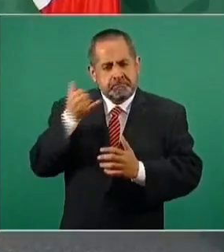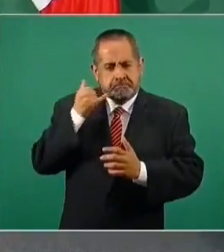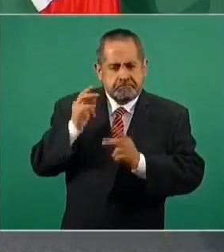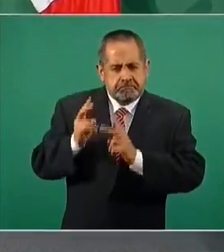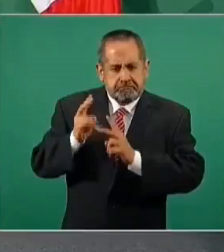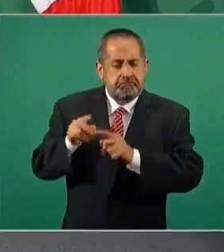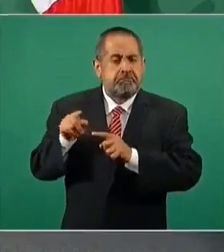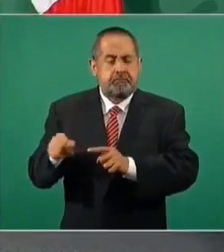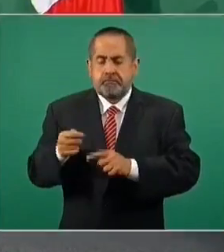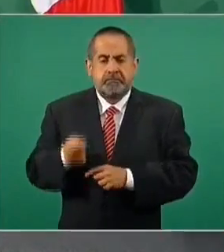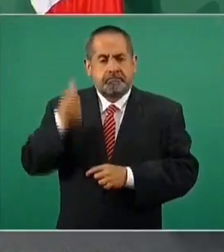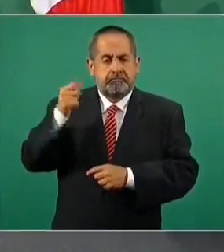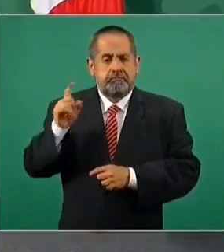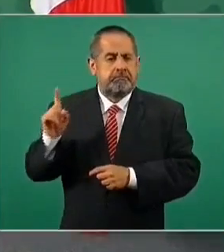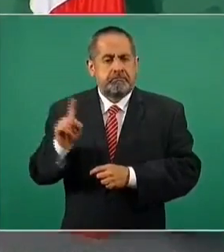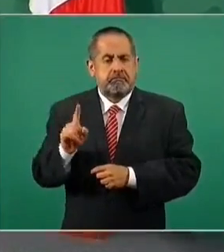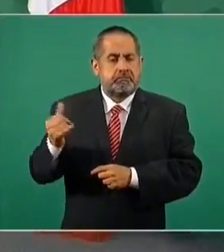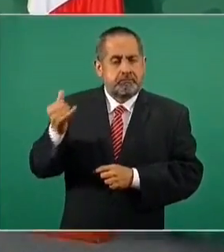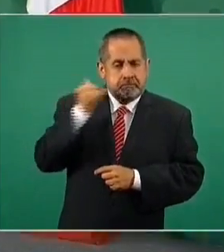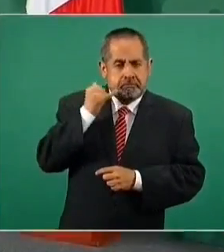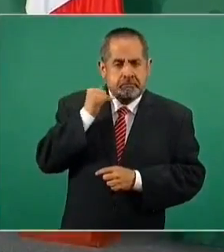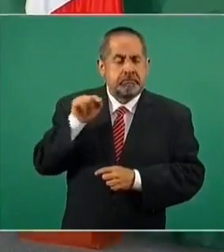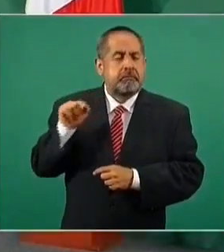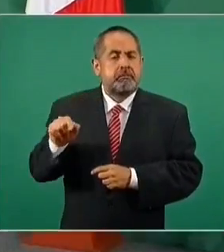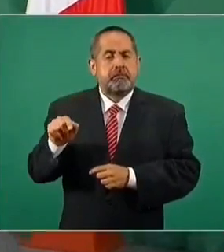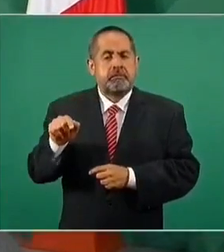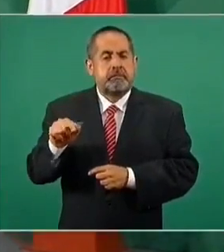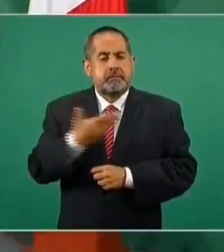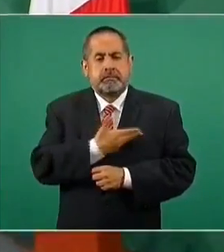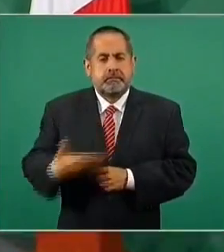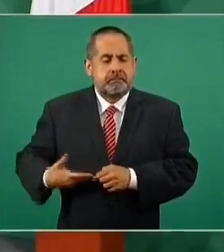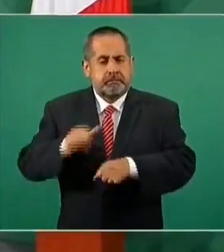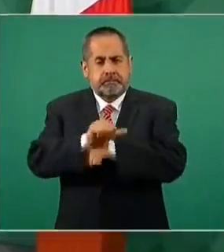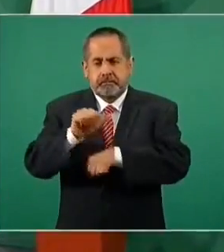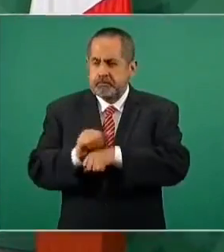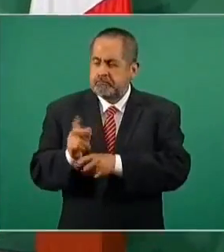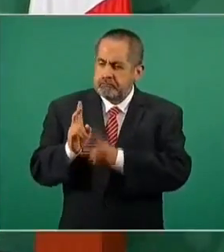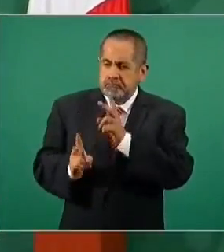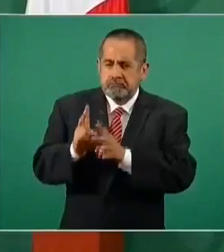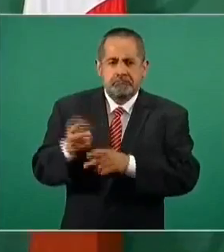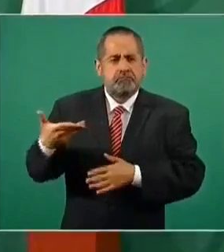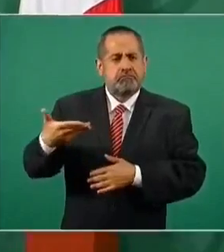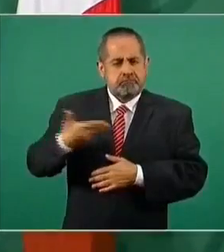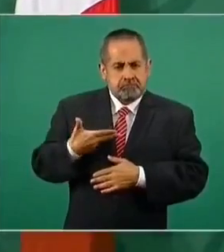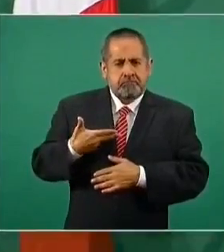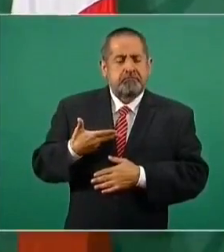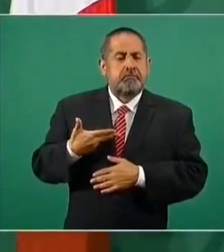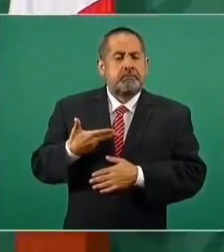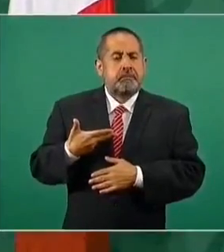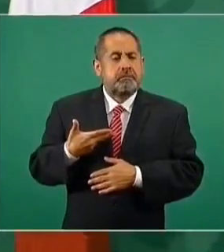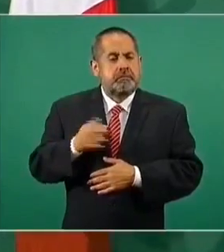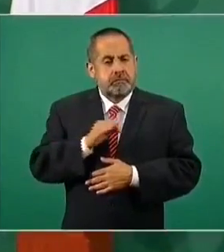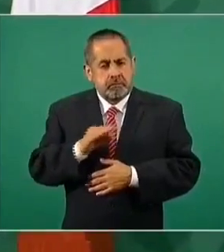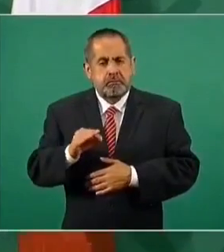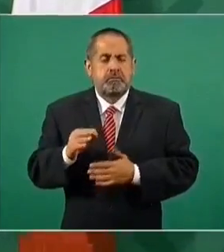pero inicialmente me habla el presidente de Argentina para pedirme que